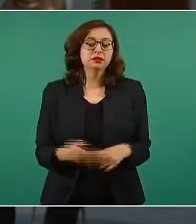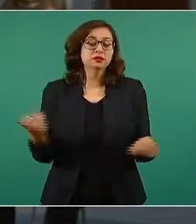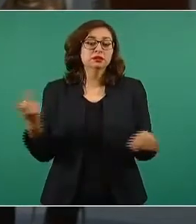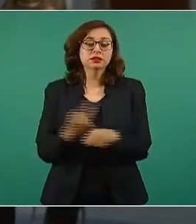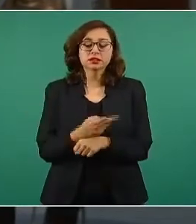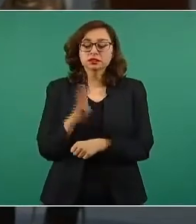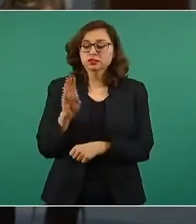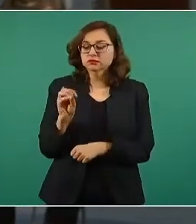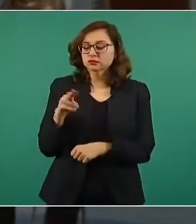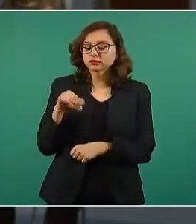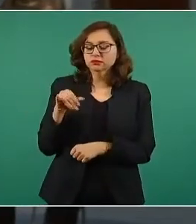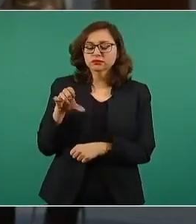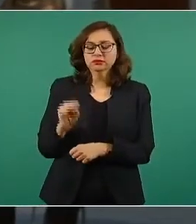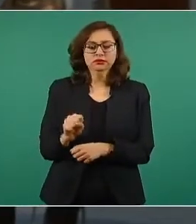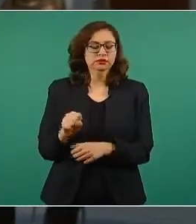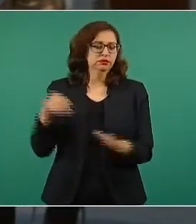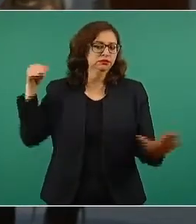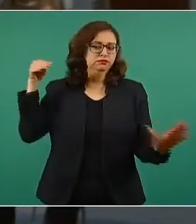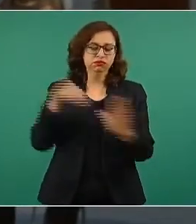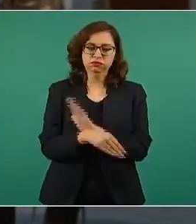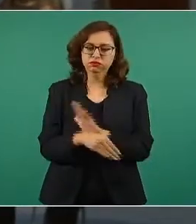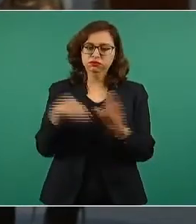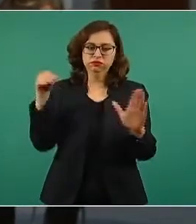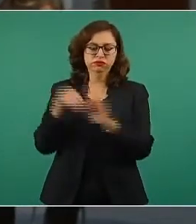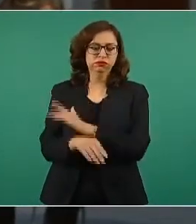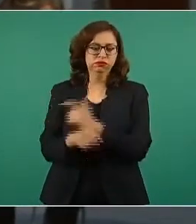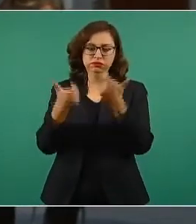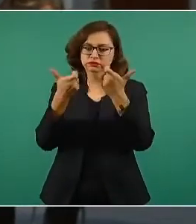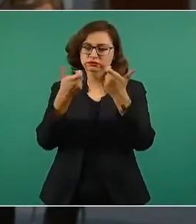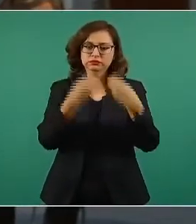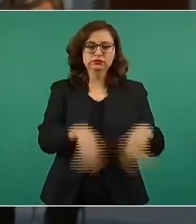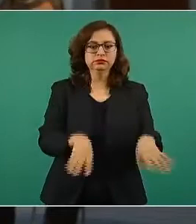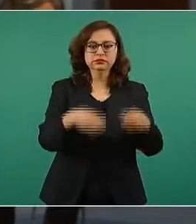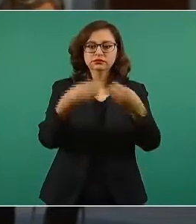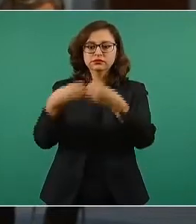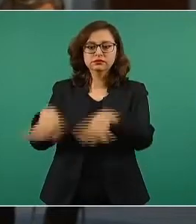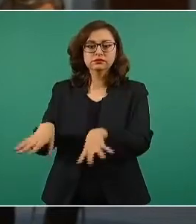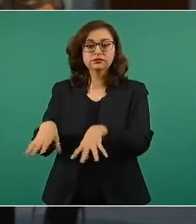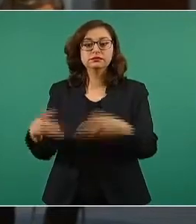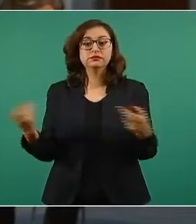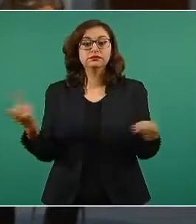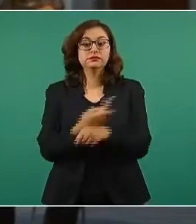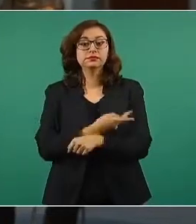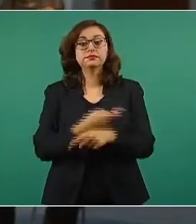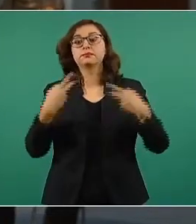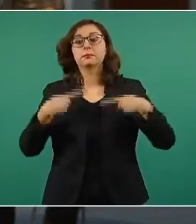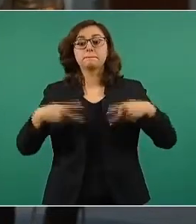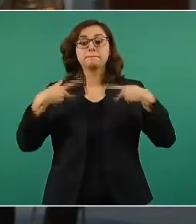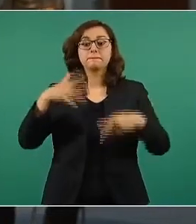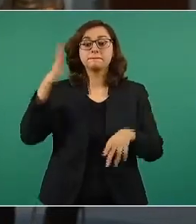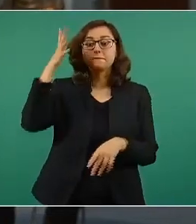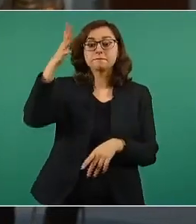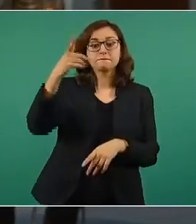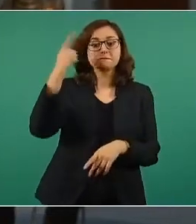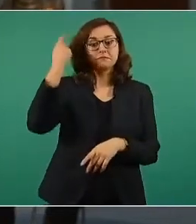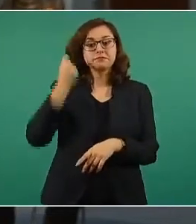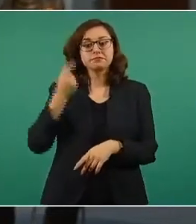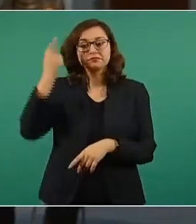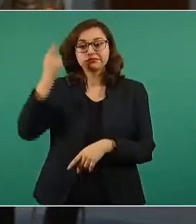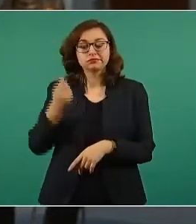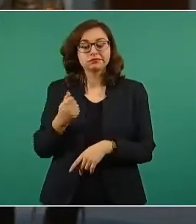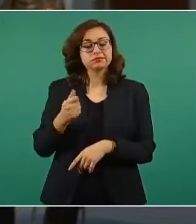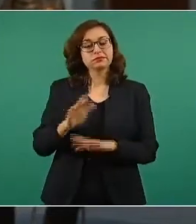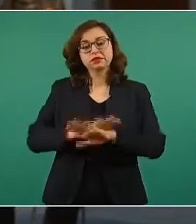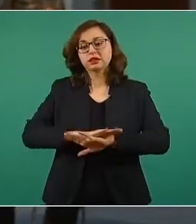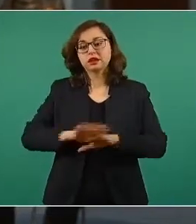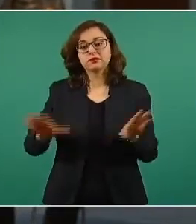esos se fueron al suelo y fueron pérdidas para los futuros pensionados